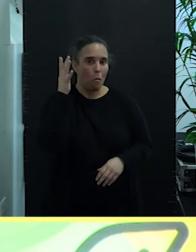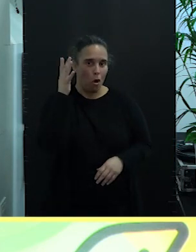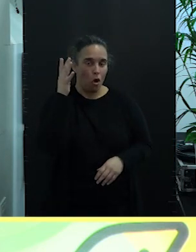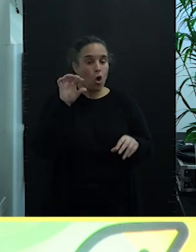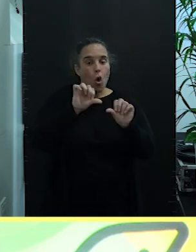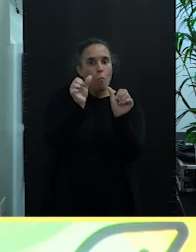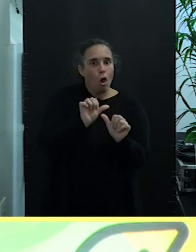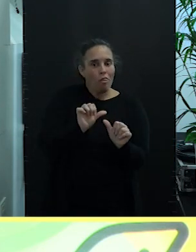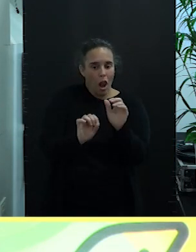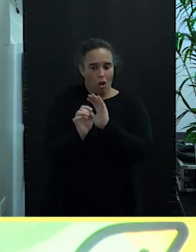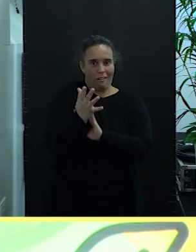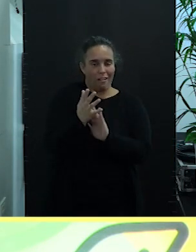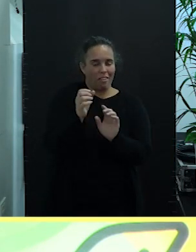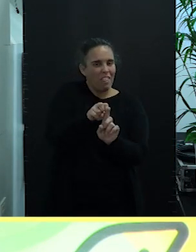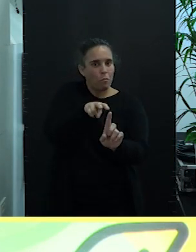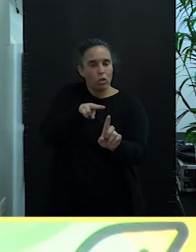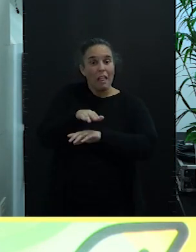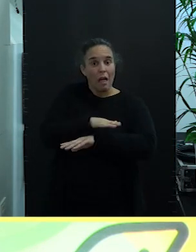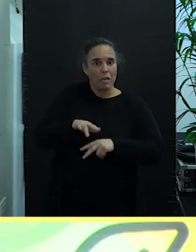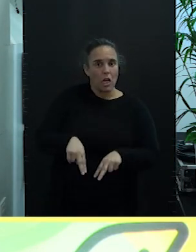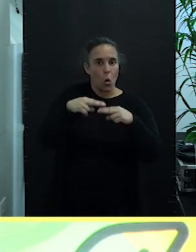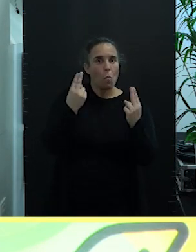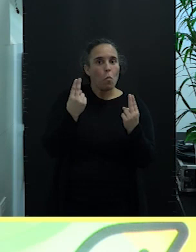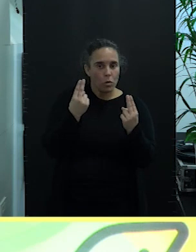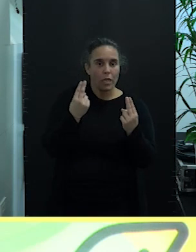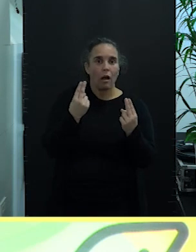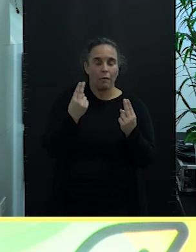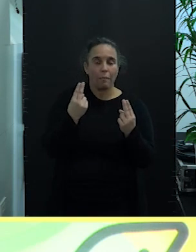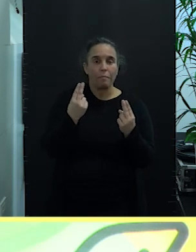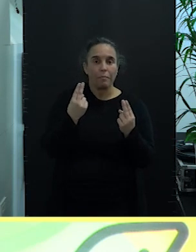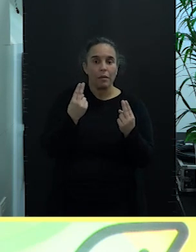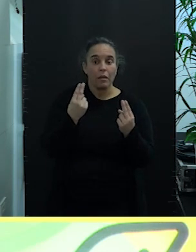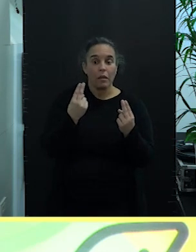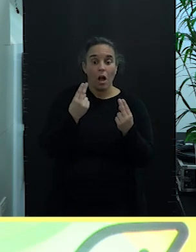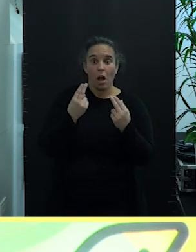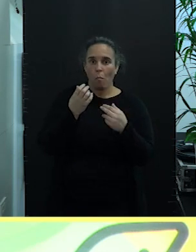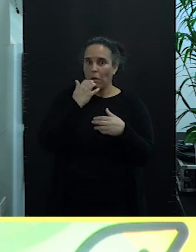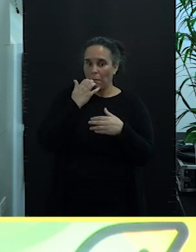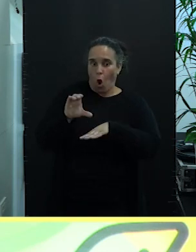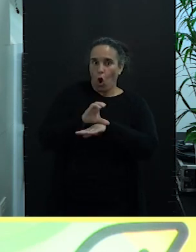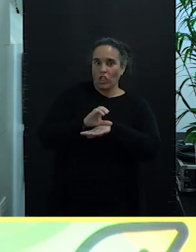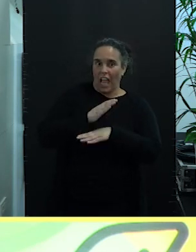vista de la administración pública, desde el punto de vista de esta consejería,